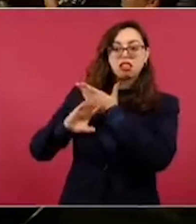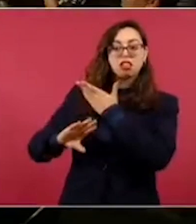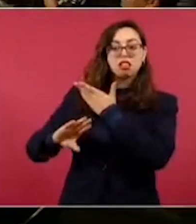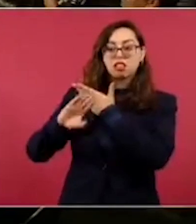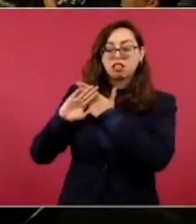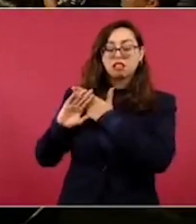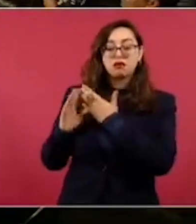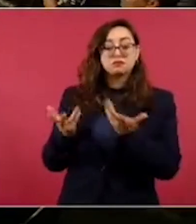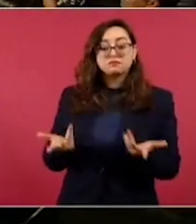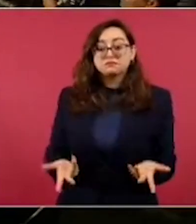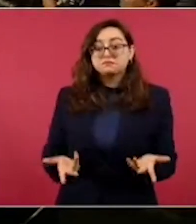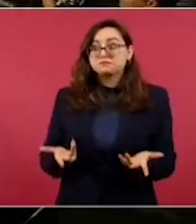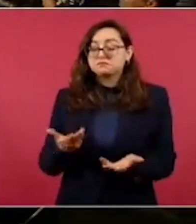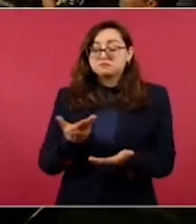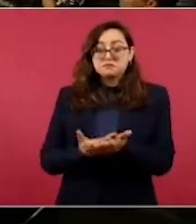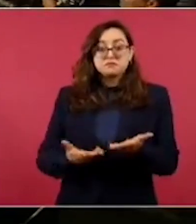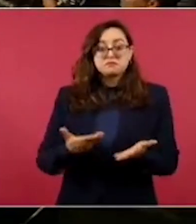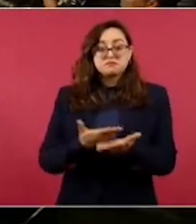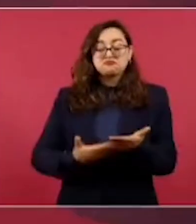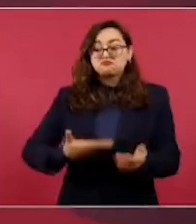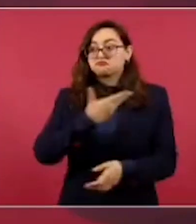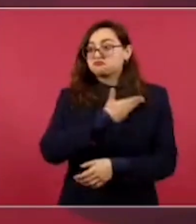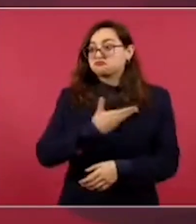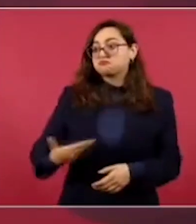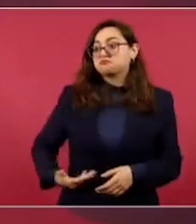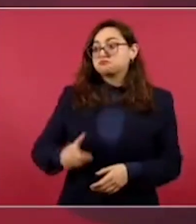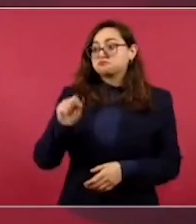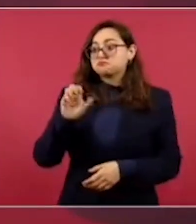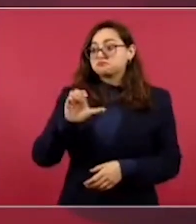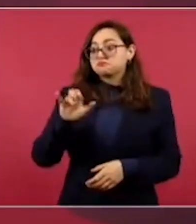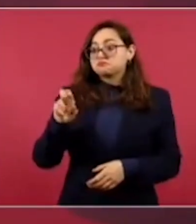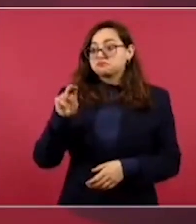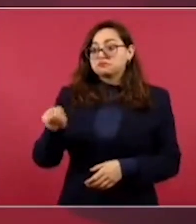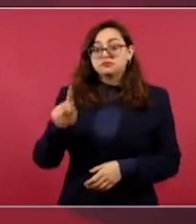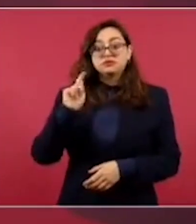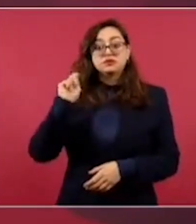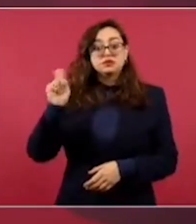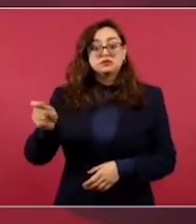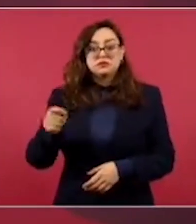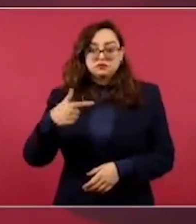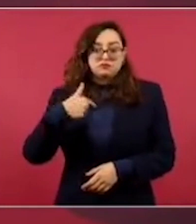Es único el momento que estamos viviendo.